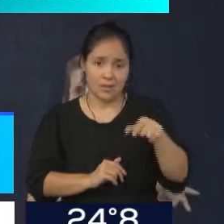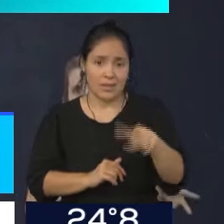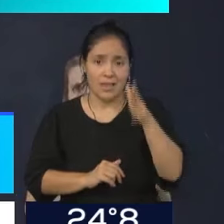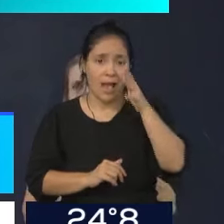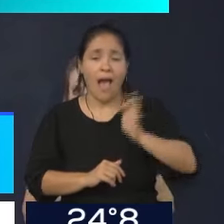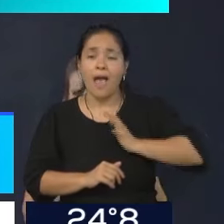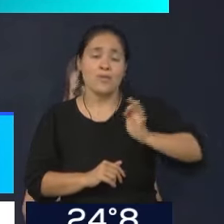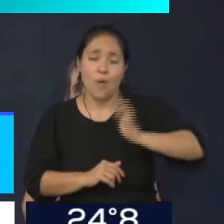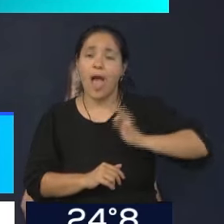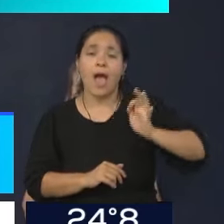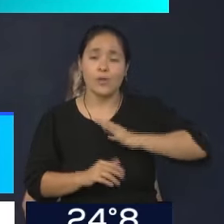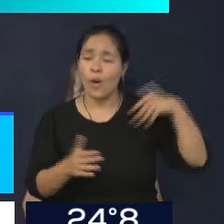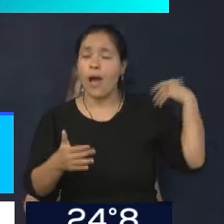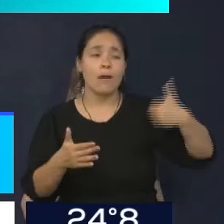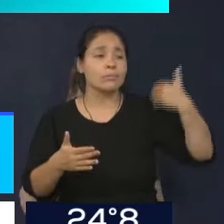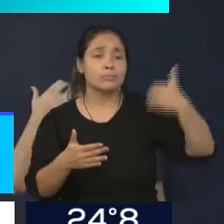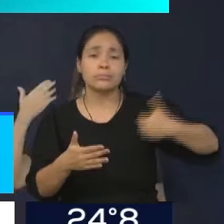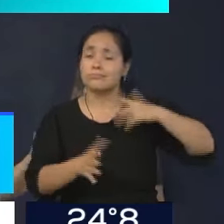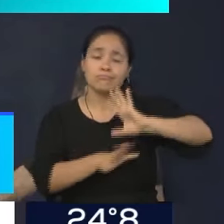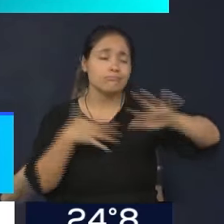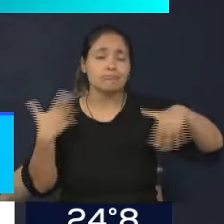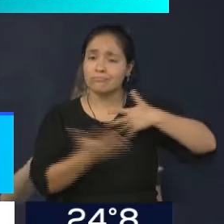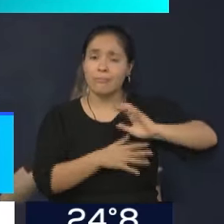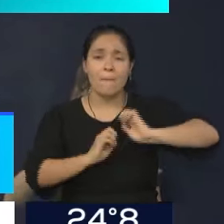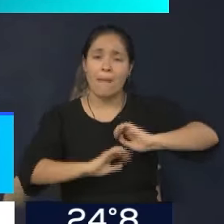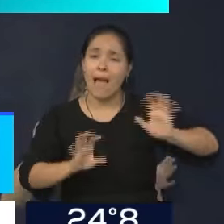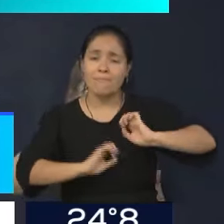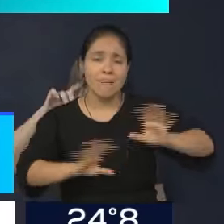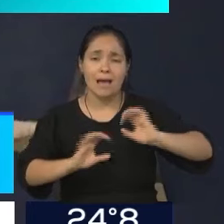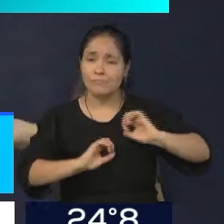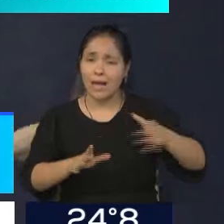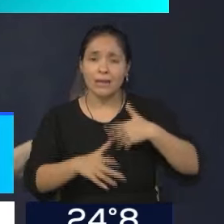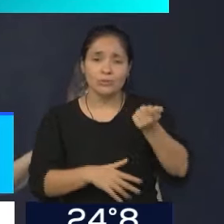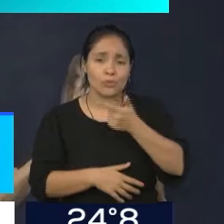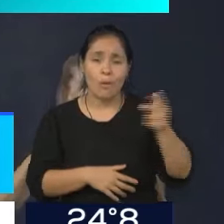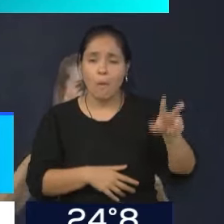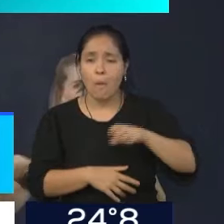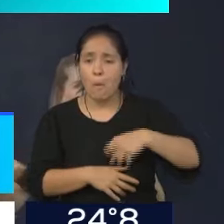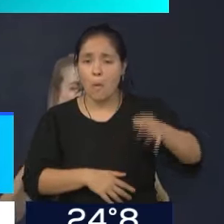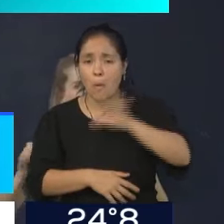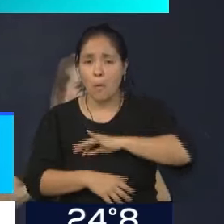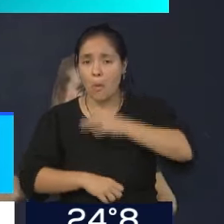de años y años y años de un desorden y un desmanejo de algunas cuestiones que